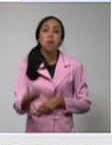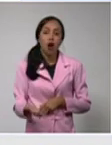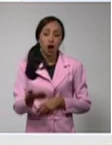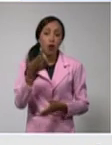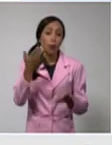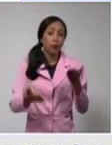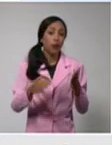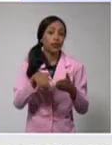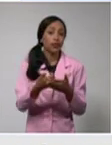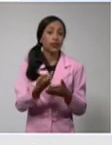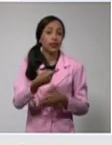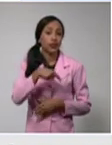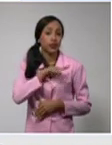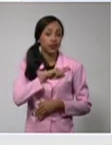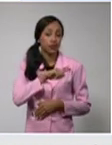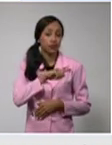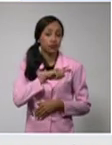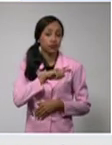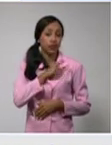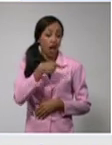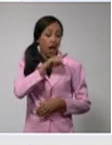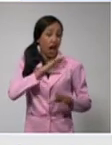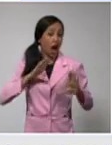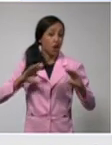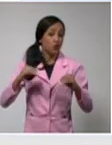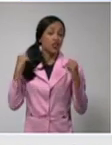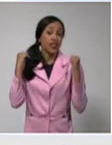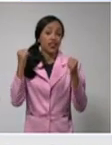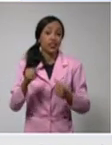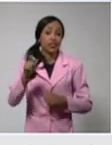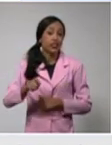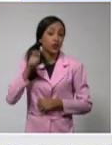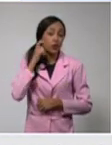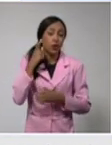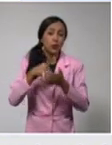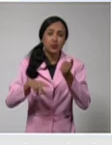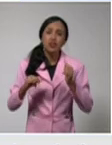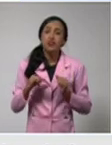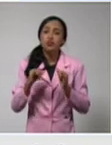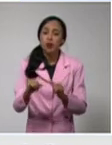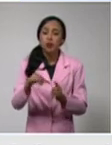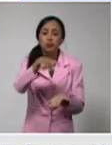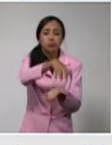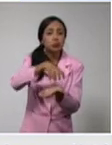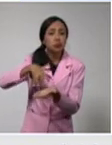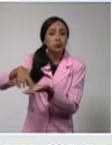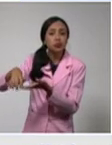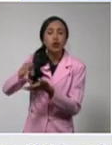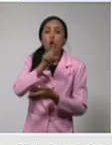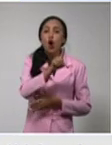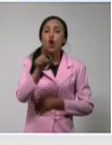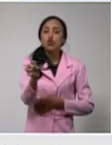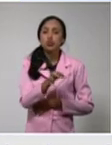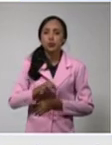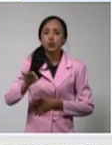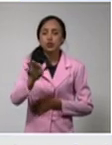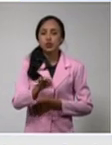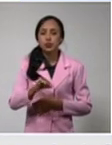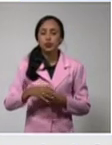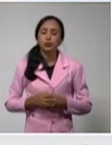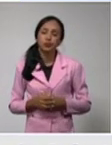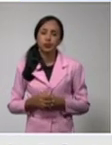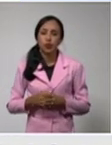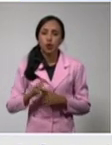decía anoche su directora provincial, disperso en 11 municipios. Guanajay con 5,